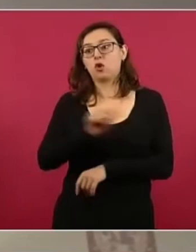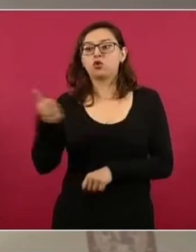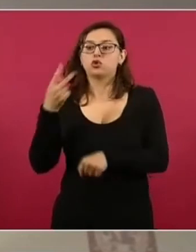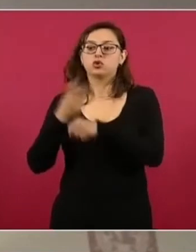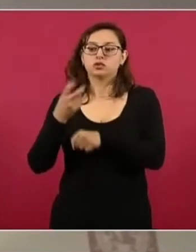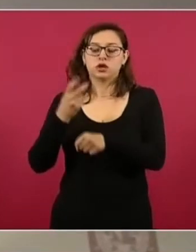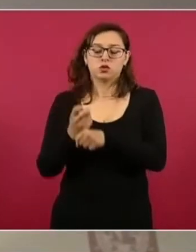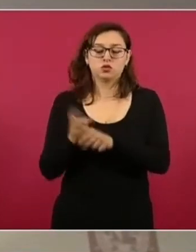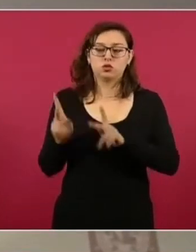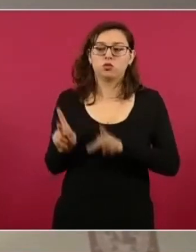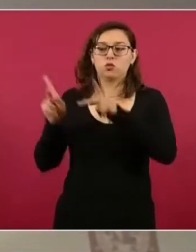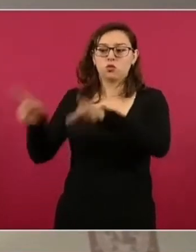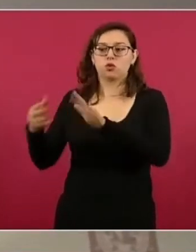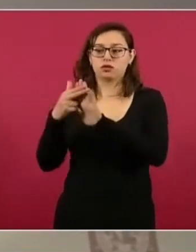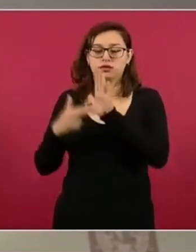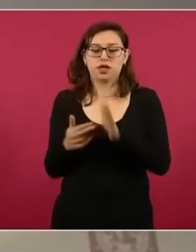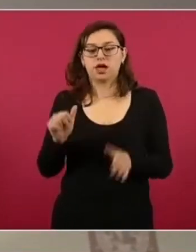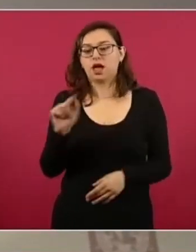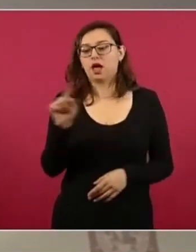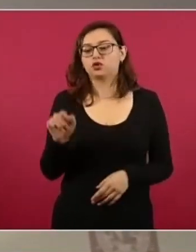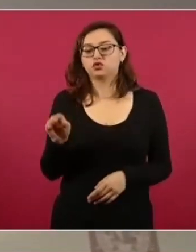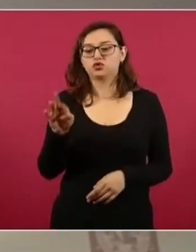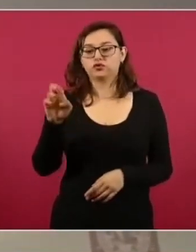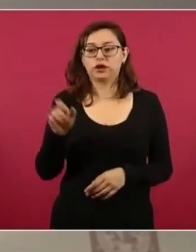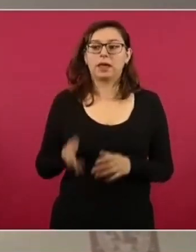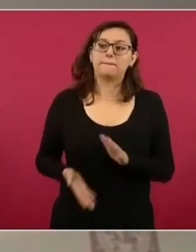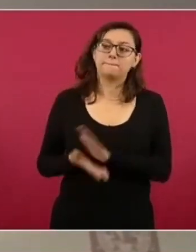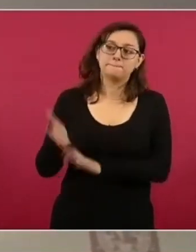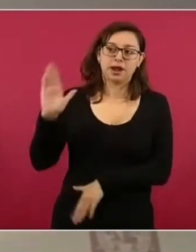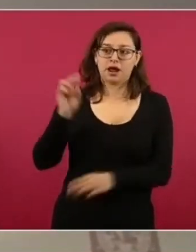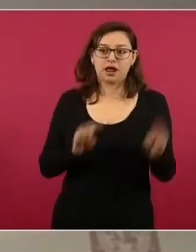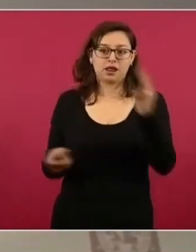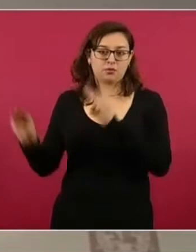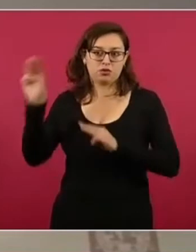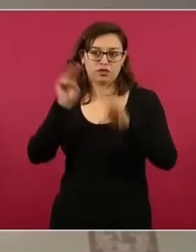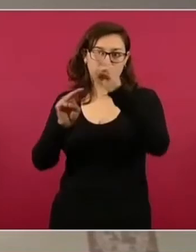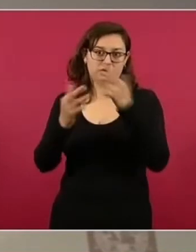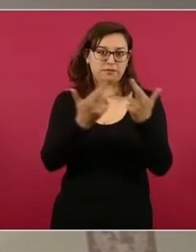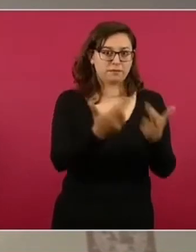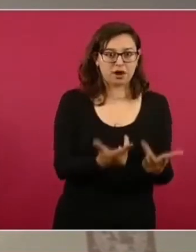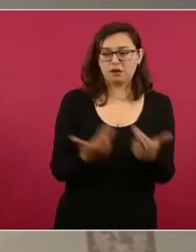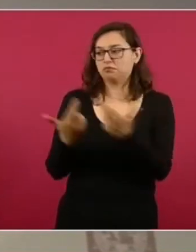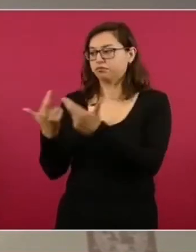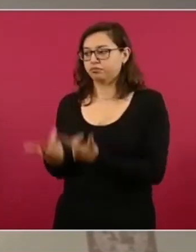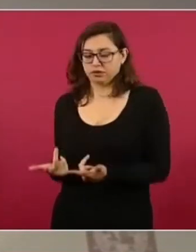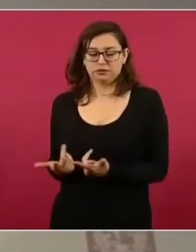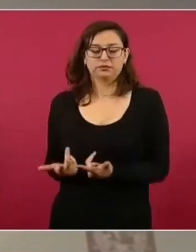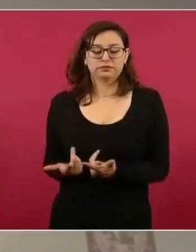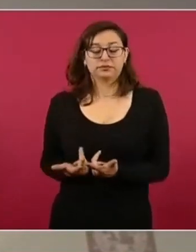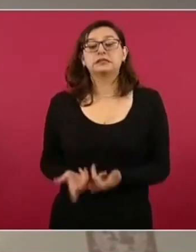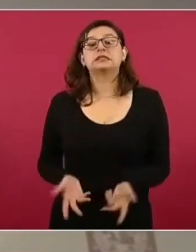Huatulco conecta con la parte alta de la sierra. En estos casos ya se está haciendo un trabajo